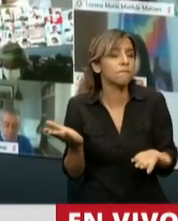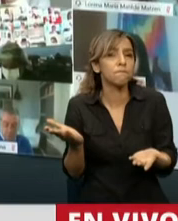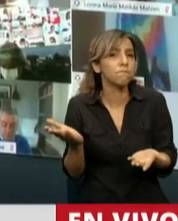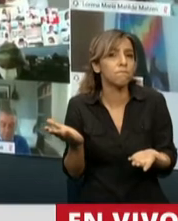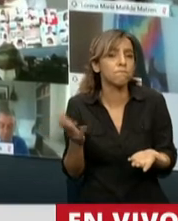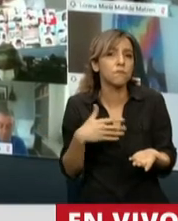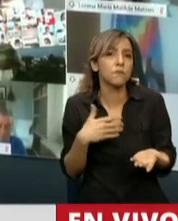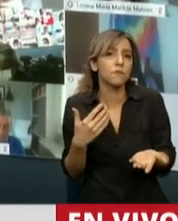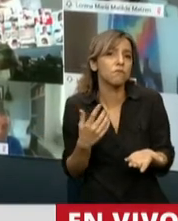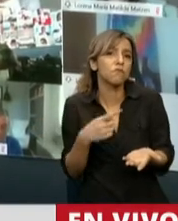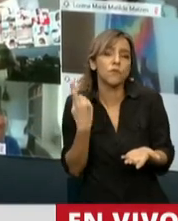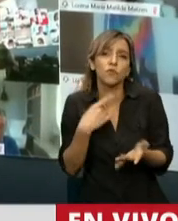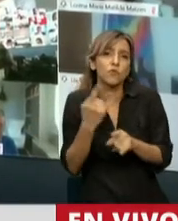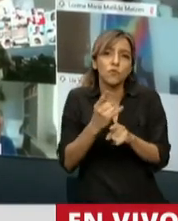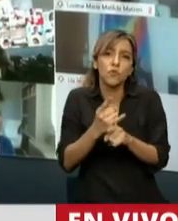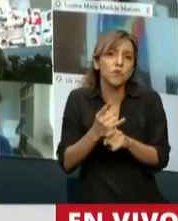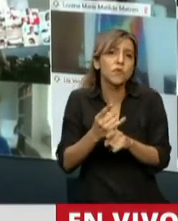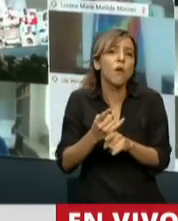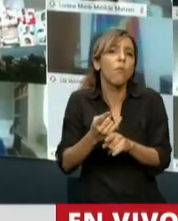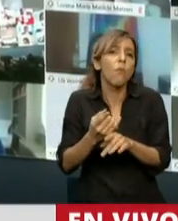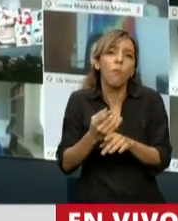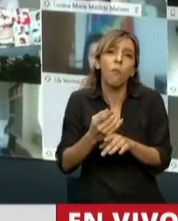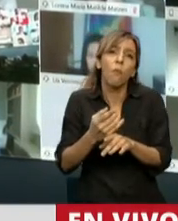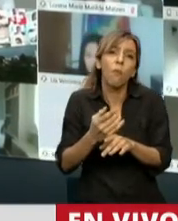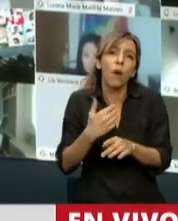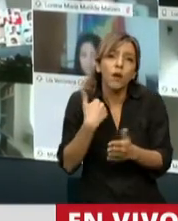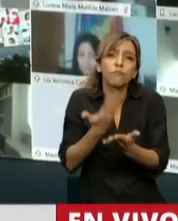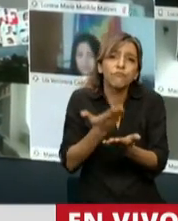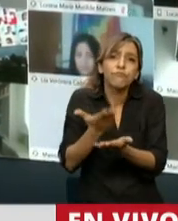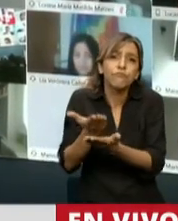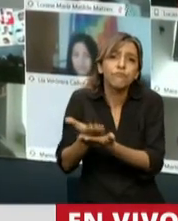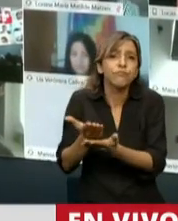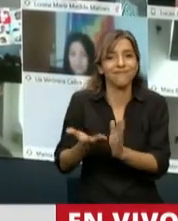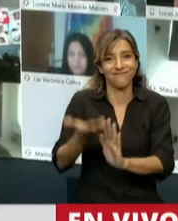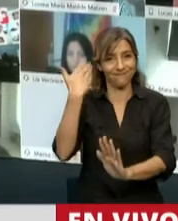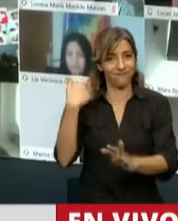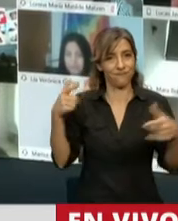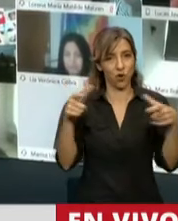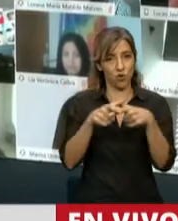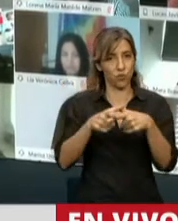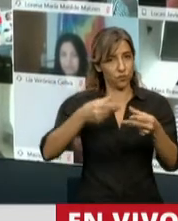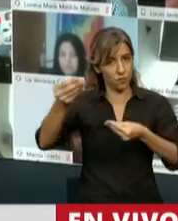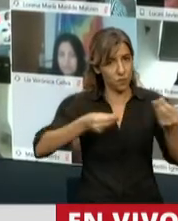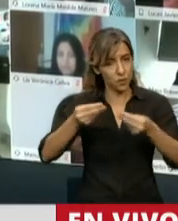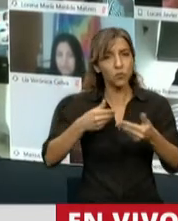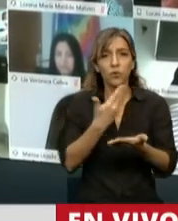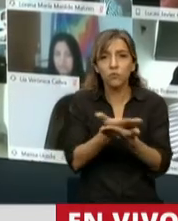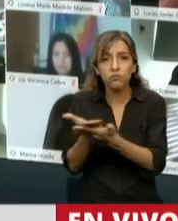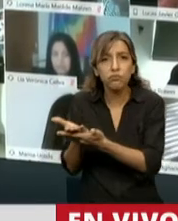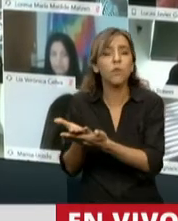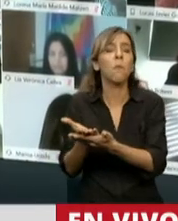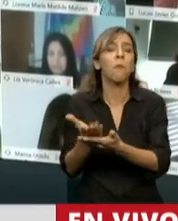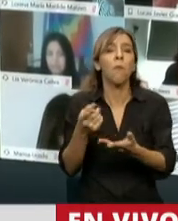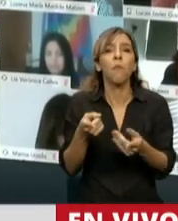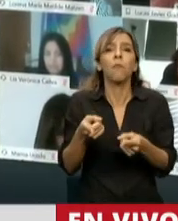técnicas que hemos tratado en la Comisión de Presupuestos, sino que me quiero referir a un tema político. Y el primer